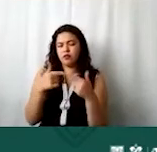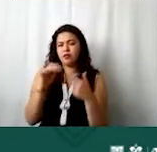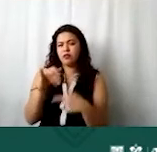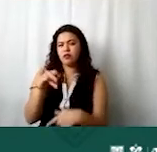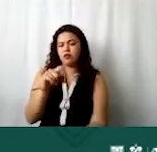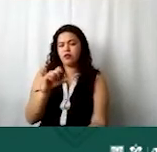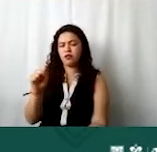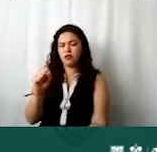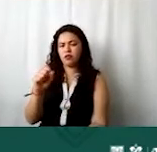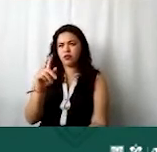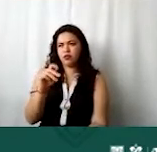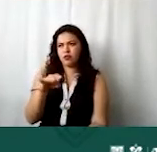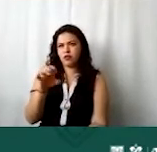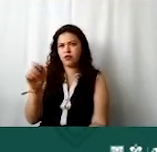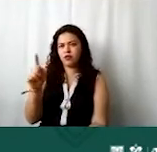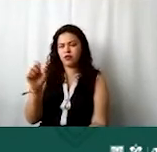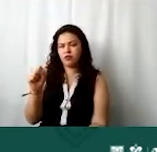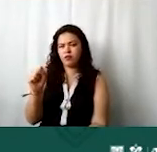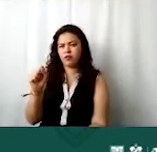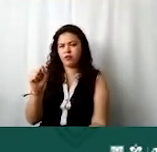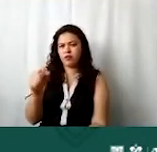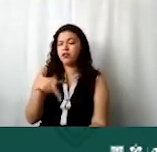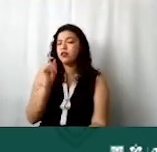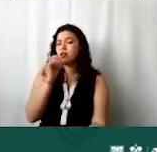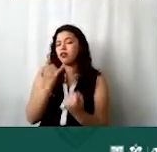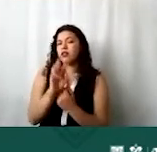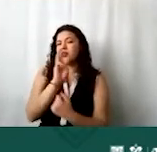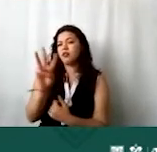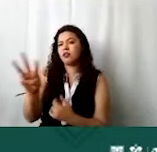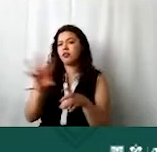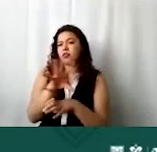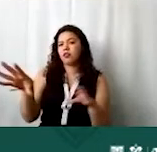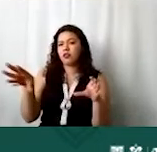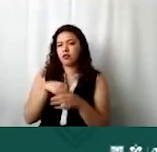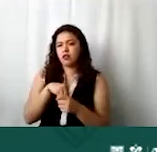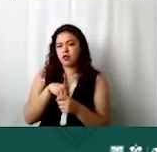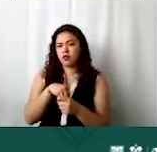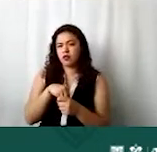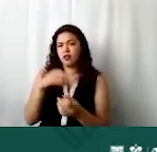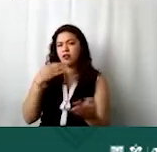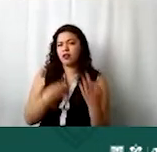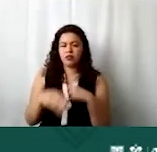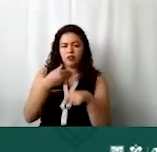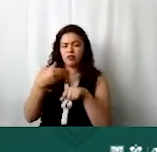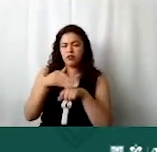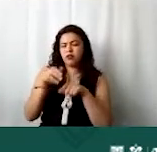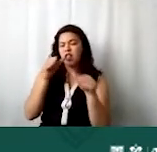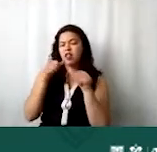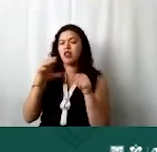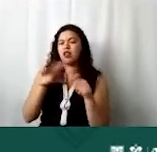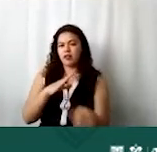la plataforma en que están haciendo pero pongan la liga completa con todos los alfanuméricos que contienen